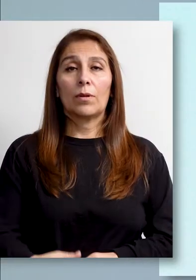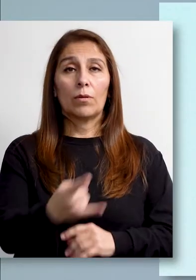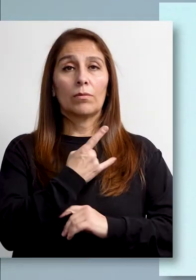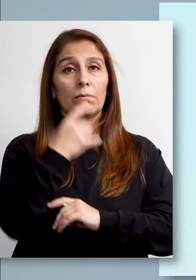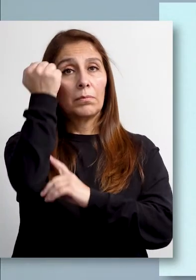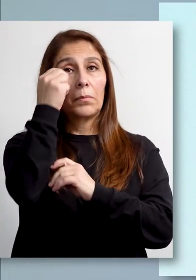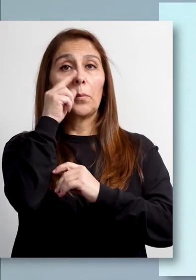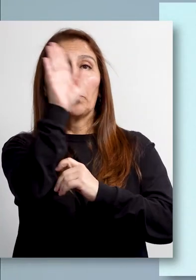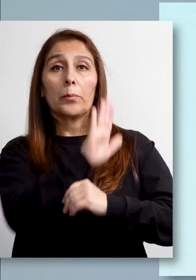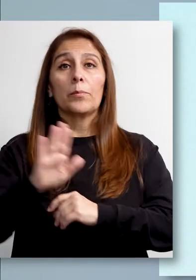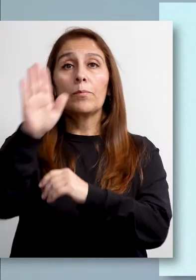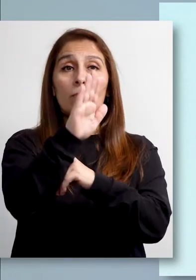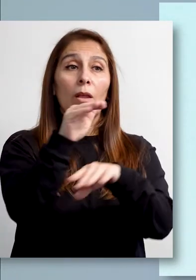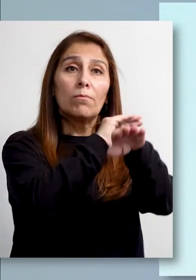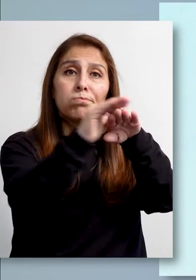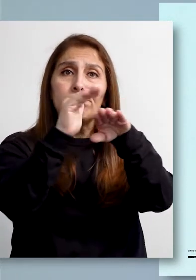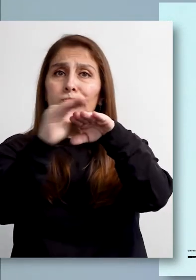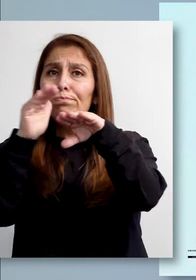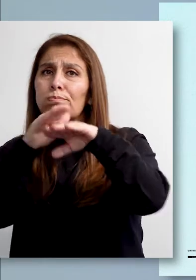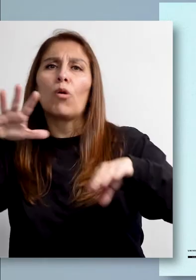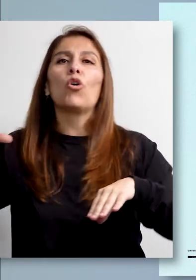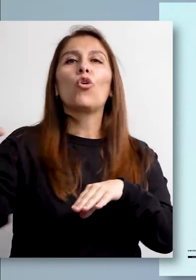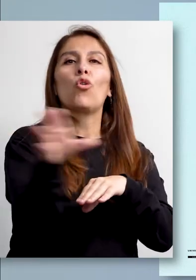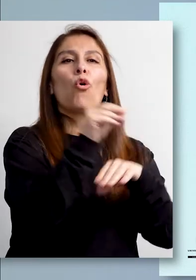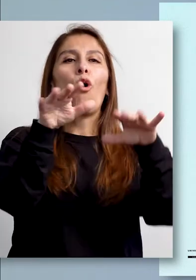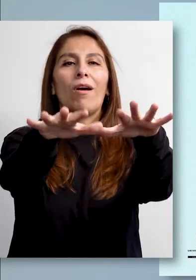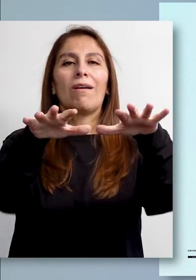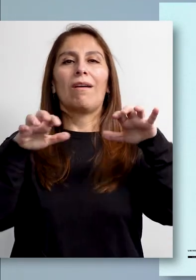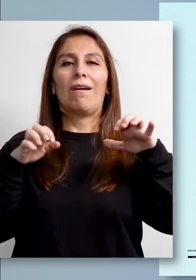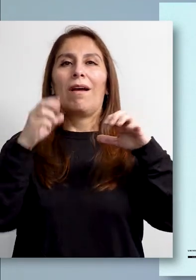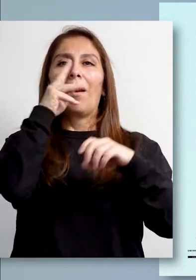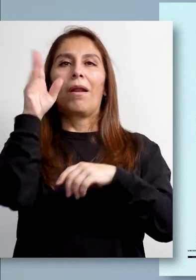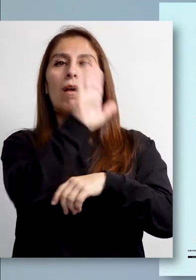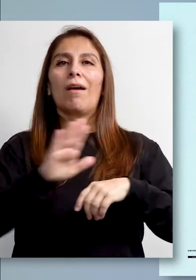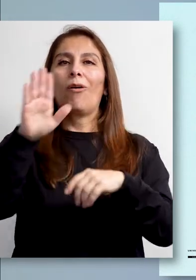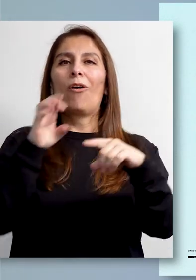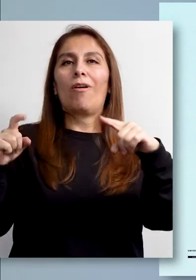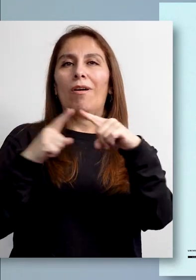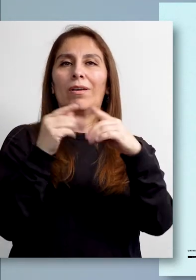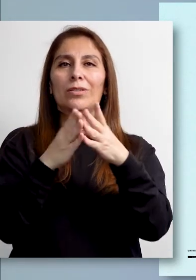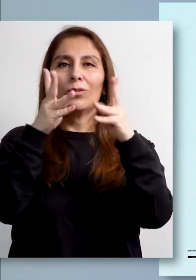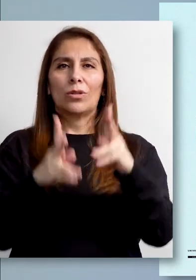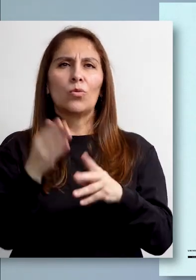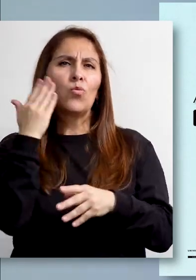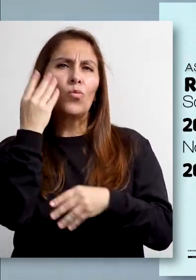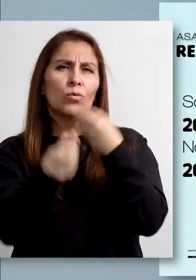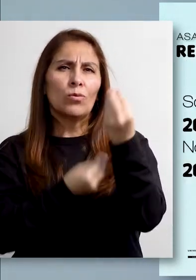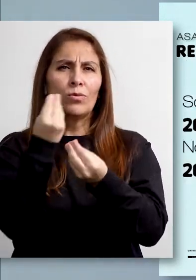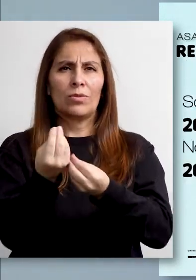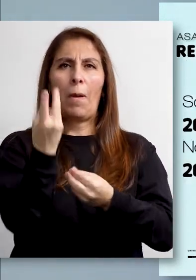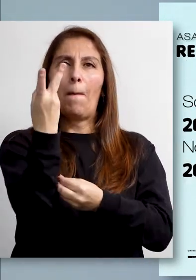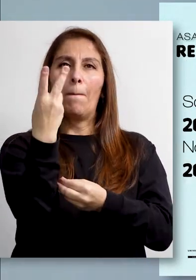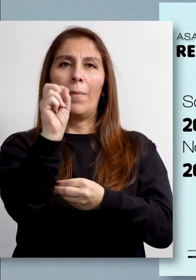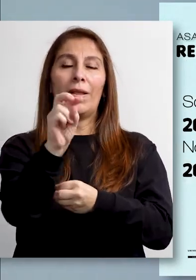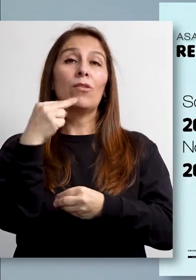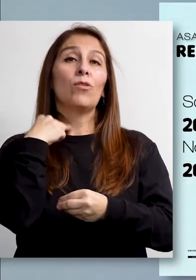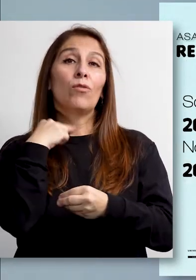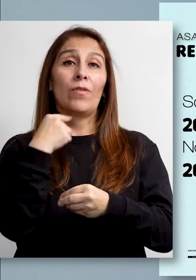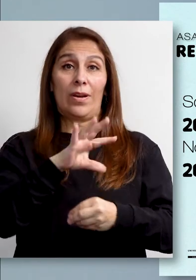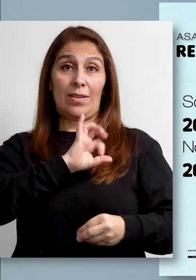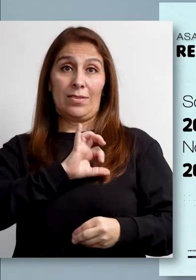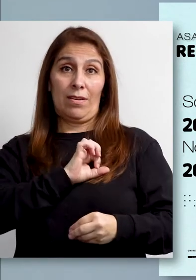La Universidad Pedagógica Nacional invita a la Asamblea Nacional de Egresados a realizarse el sábado 20 de noviembre de